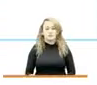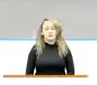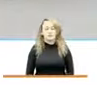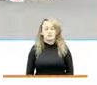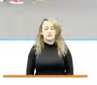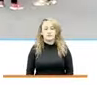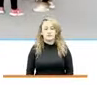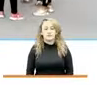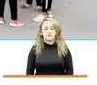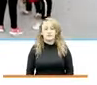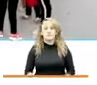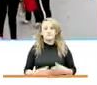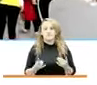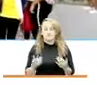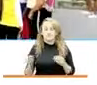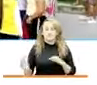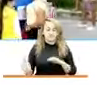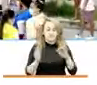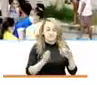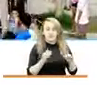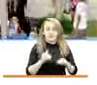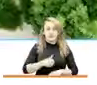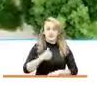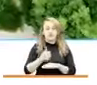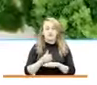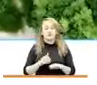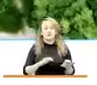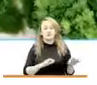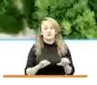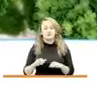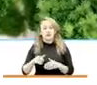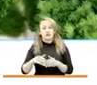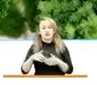Paso ahora a la Dirección de Archivos de los Derechos Humanos.